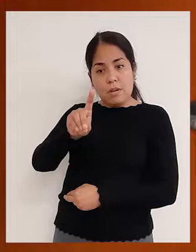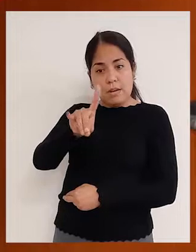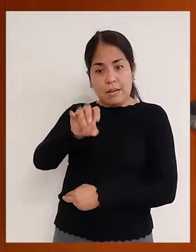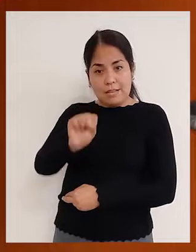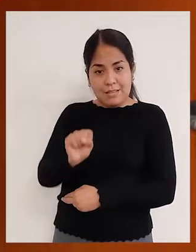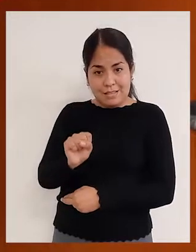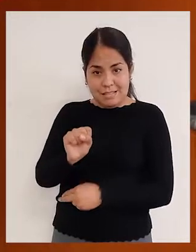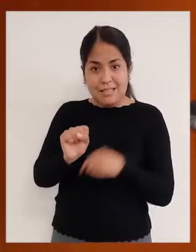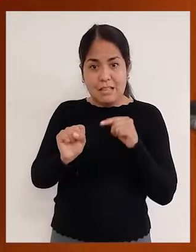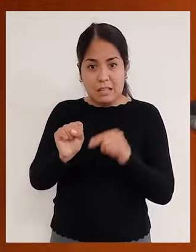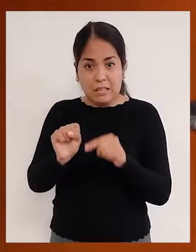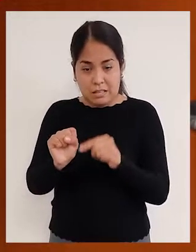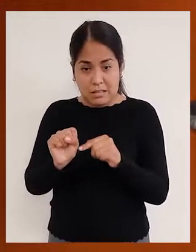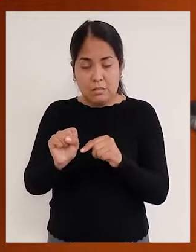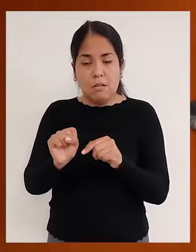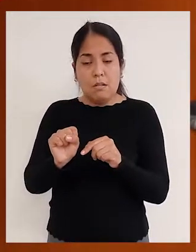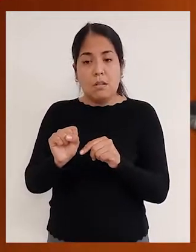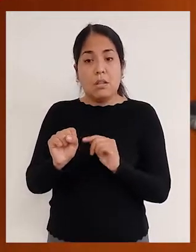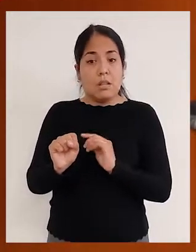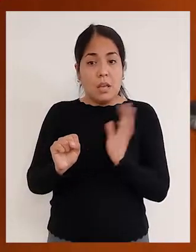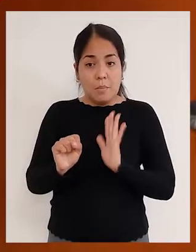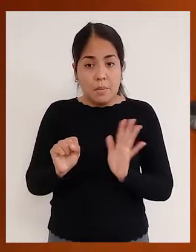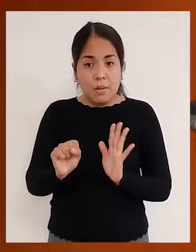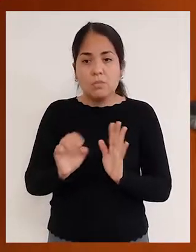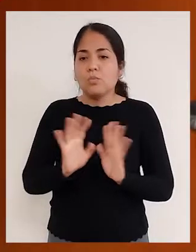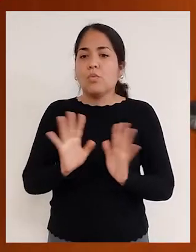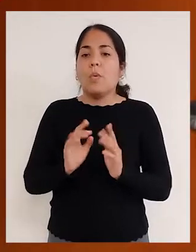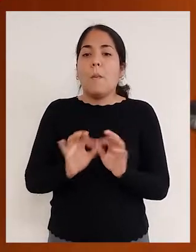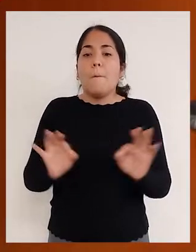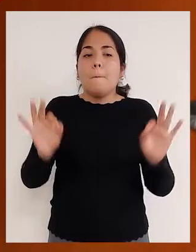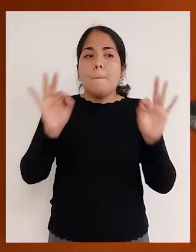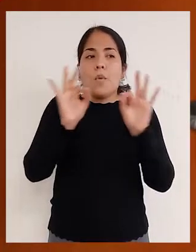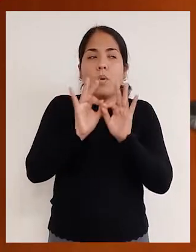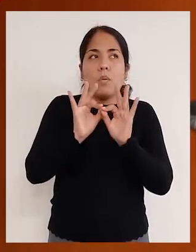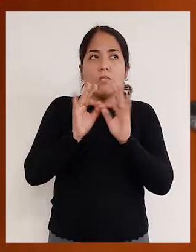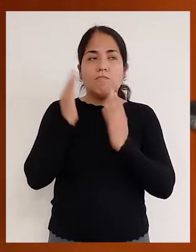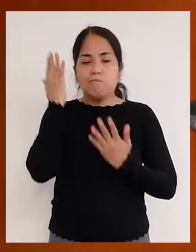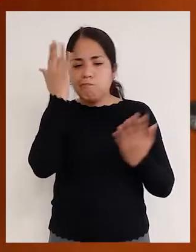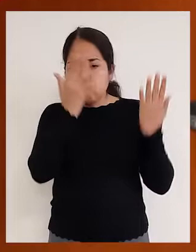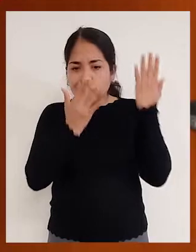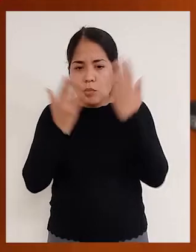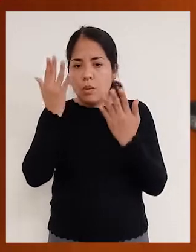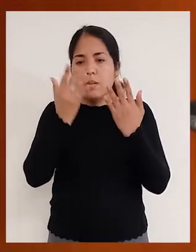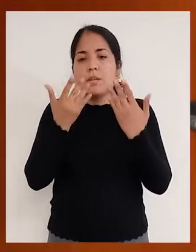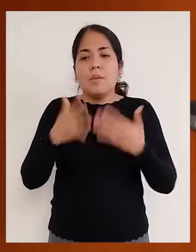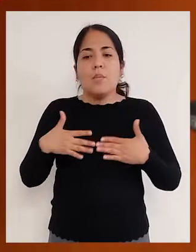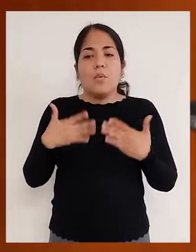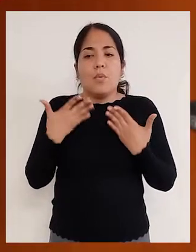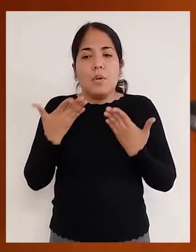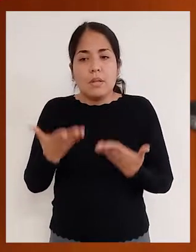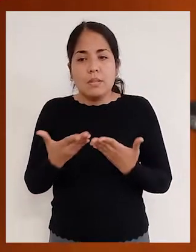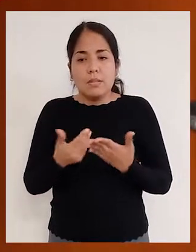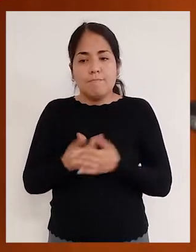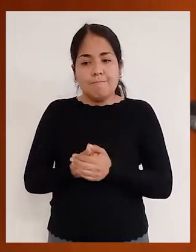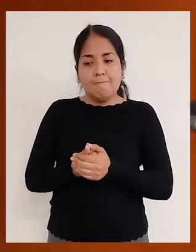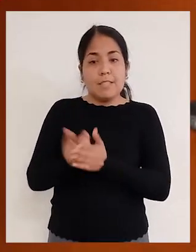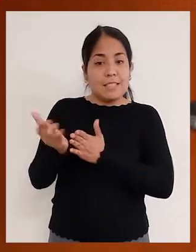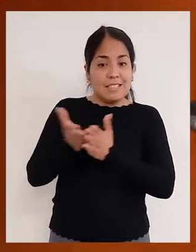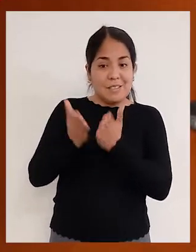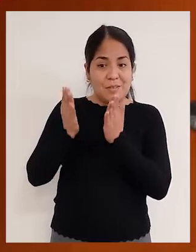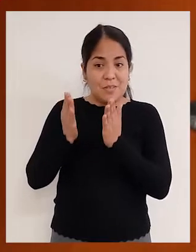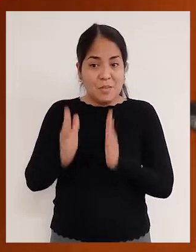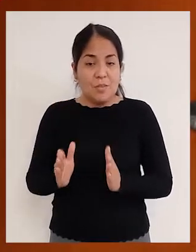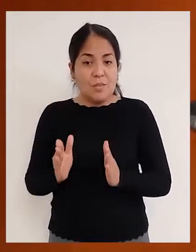que es una oficina regional que atiende a las personas con discapacidad. Y por eso nuestra principal preocupación es porque asistan los